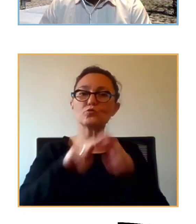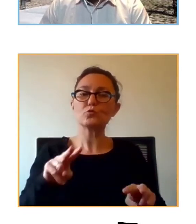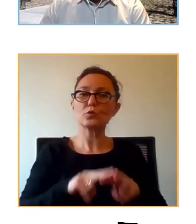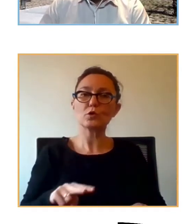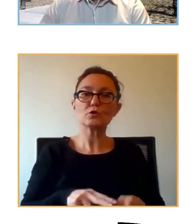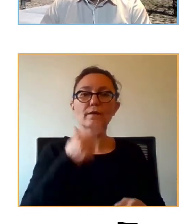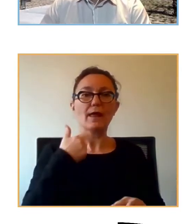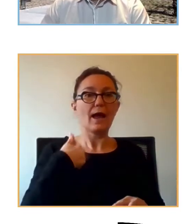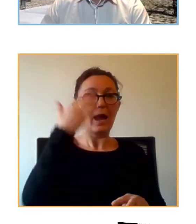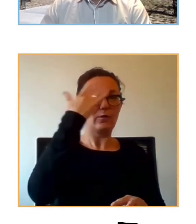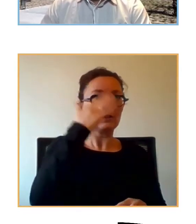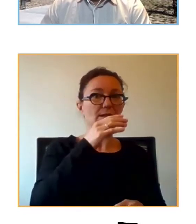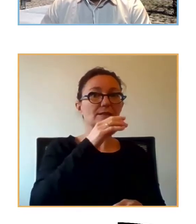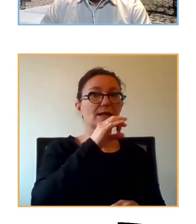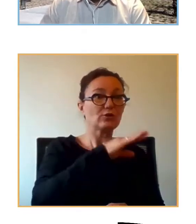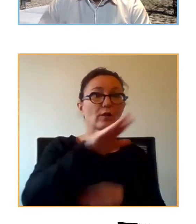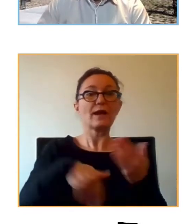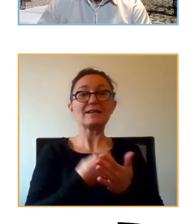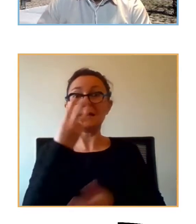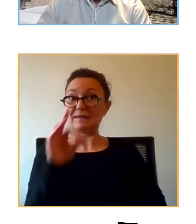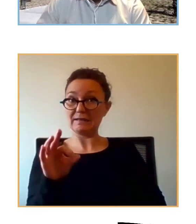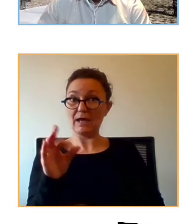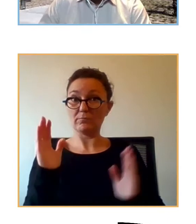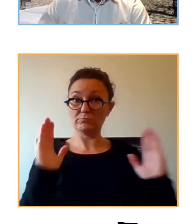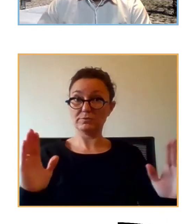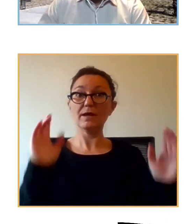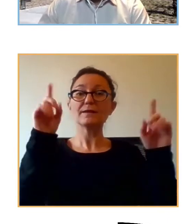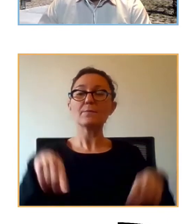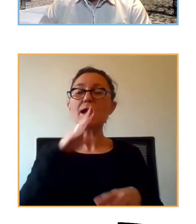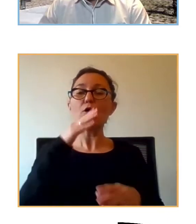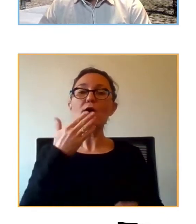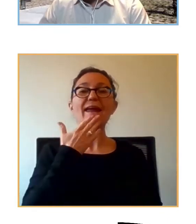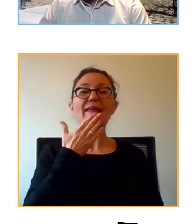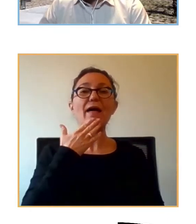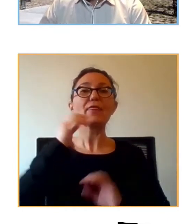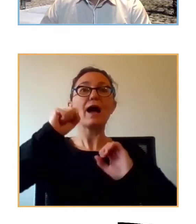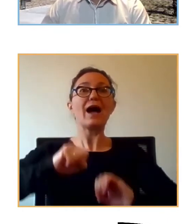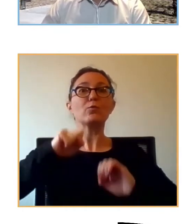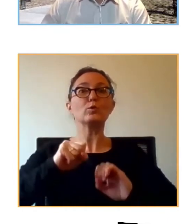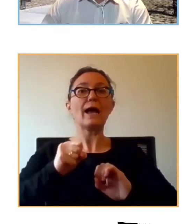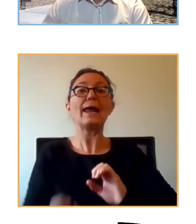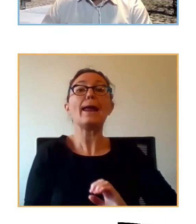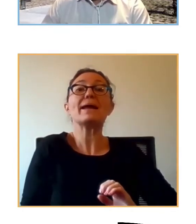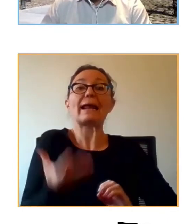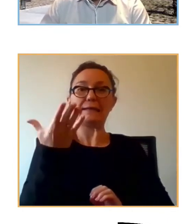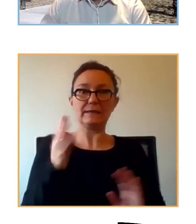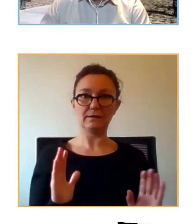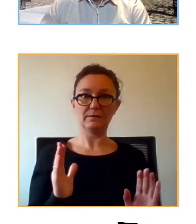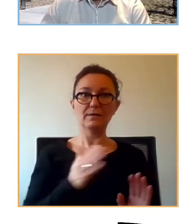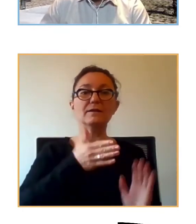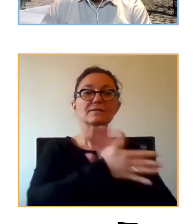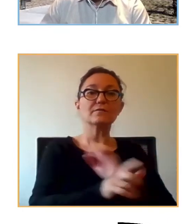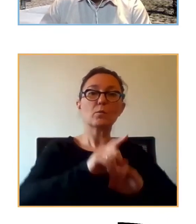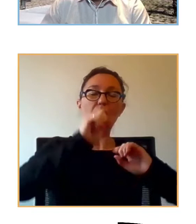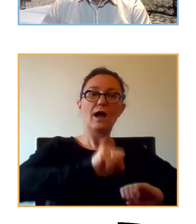adolescentes de 14 a 30 también hay una cosa que ahora se ha venido a llamar edad adulta emergente porque todavía no es un adulto con las